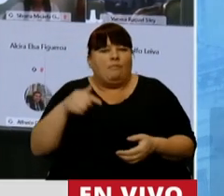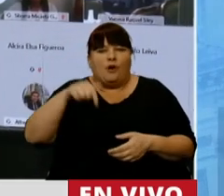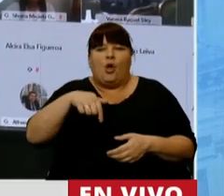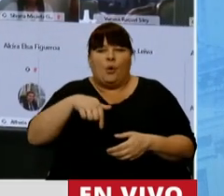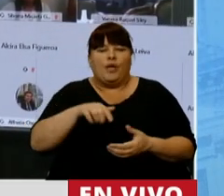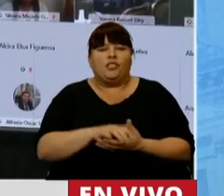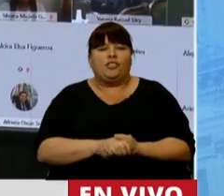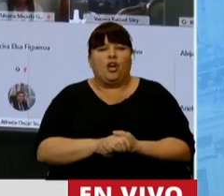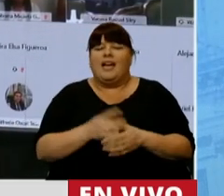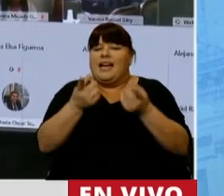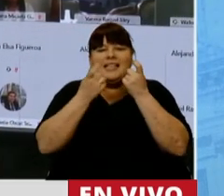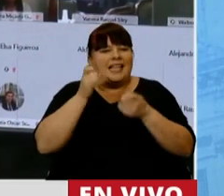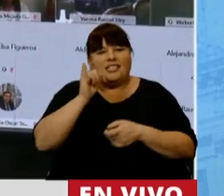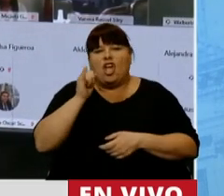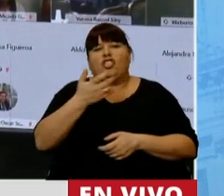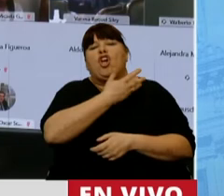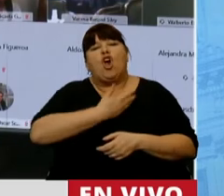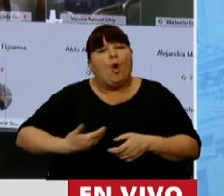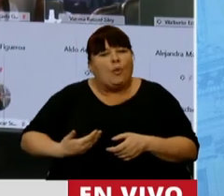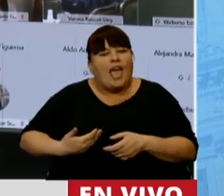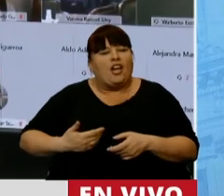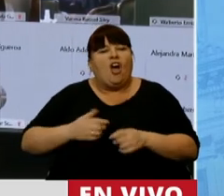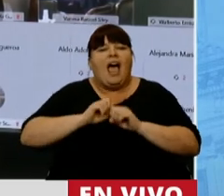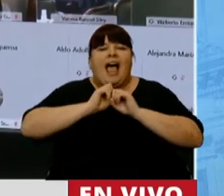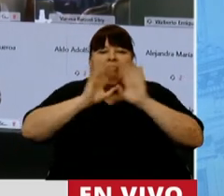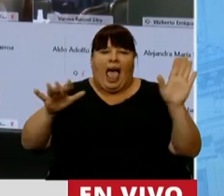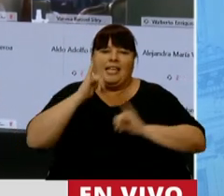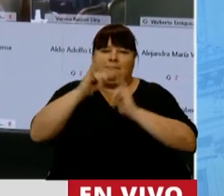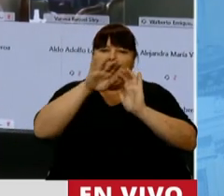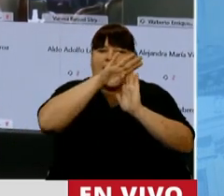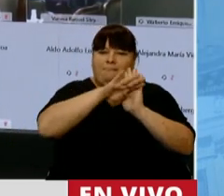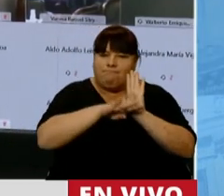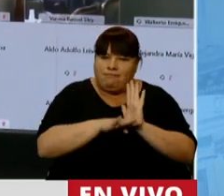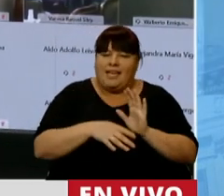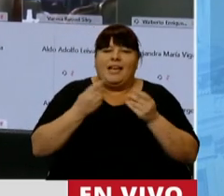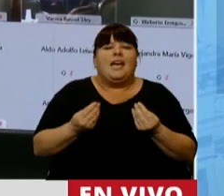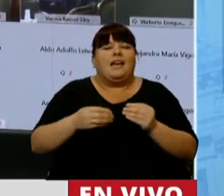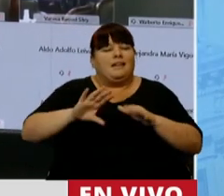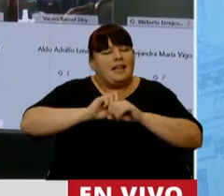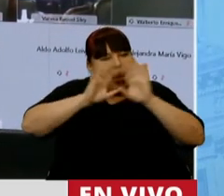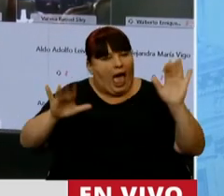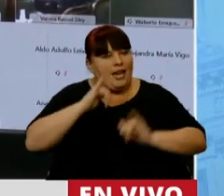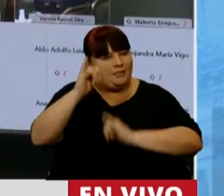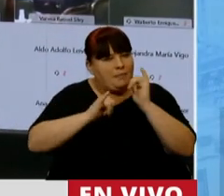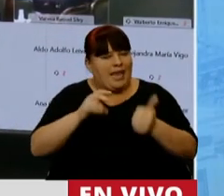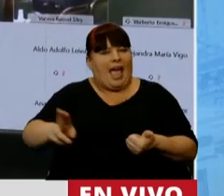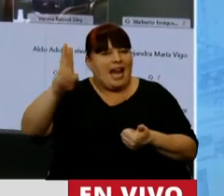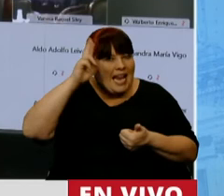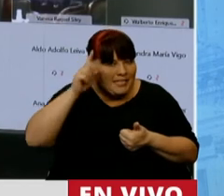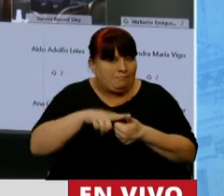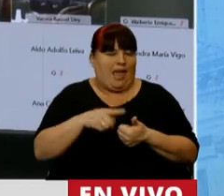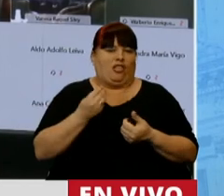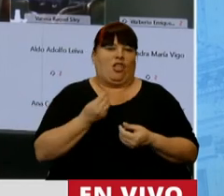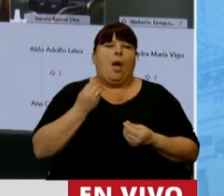oportunidad. Es necesario que el gobierno dé reglas claras, que dé posiciones claras de respeto